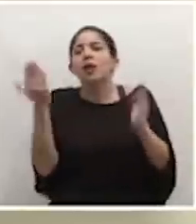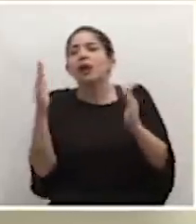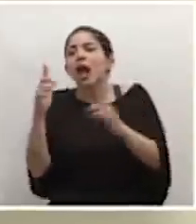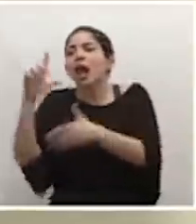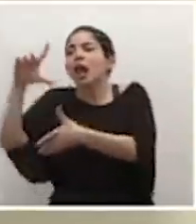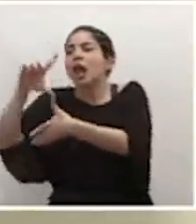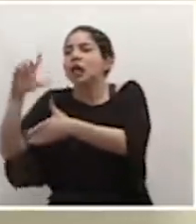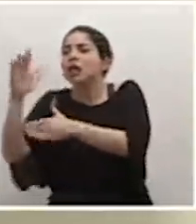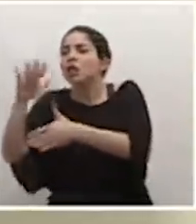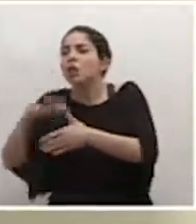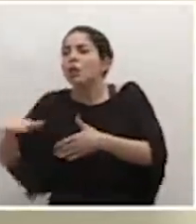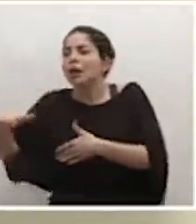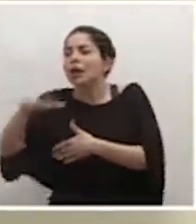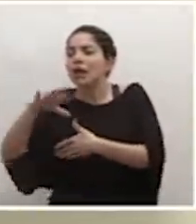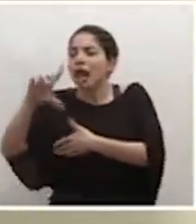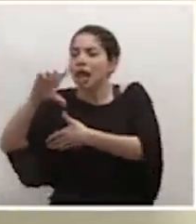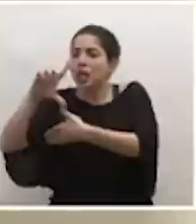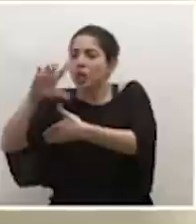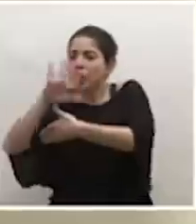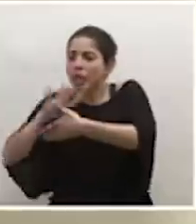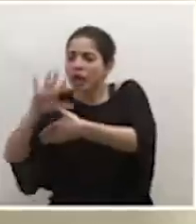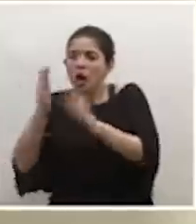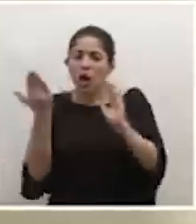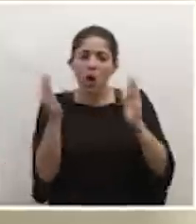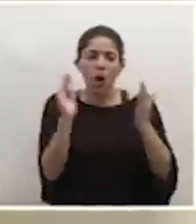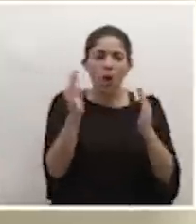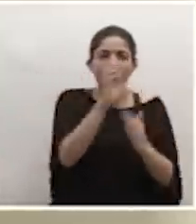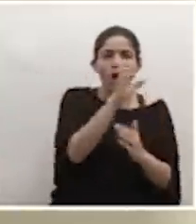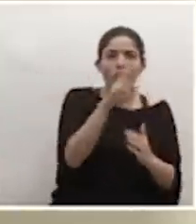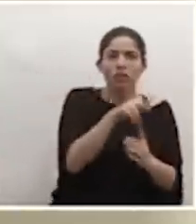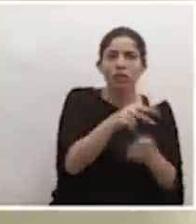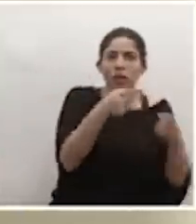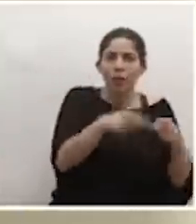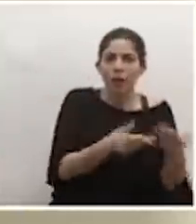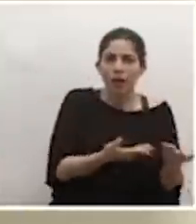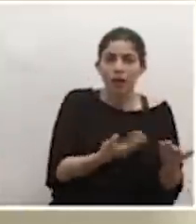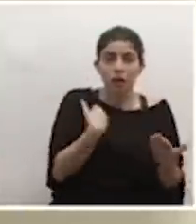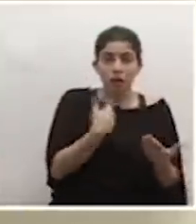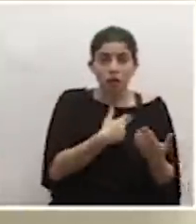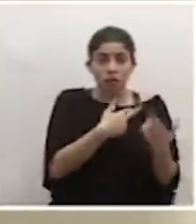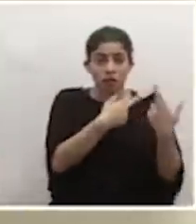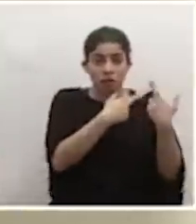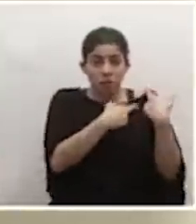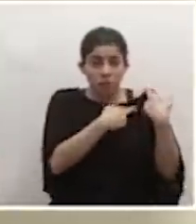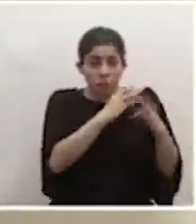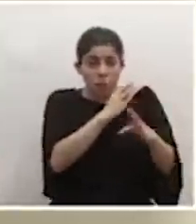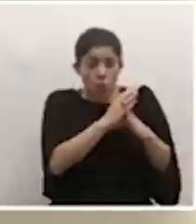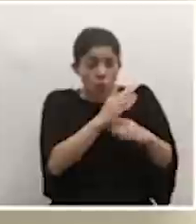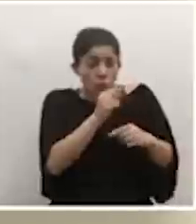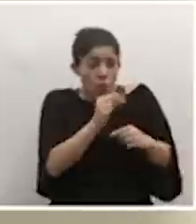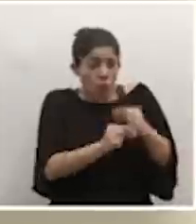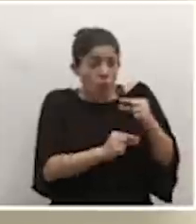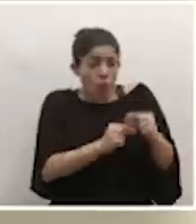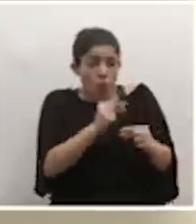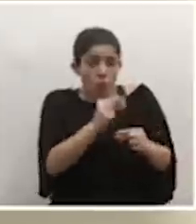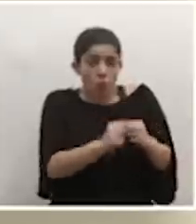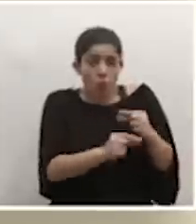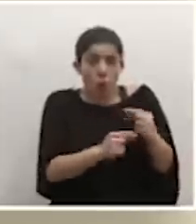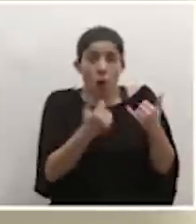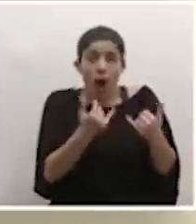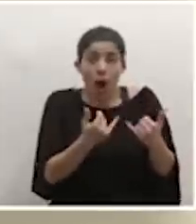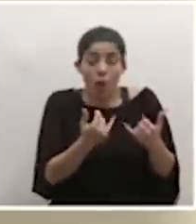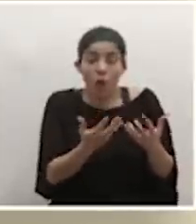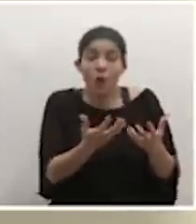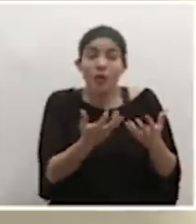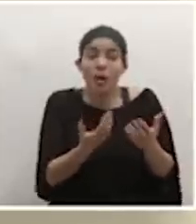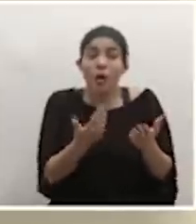ahora en Costa Rica, y que justamente eso de haber avanzado de una manera sanitaria responsable, incluso en este momento para cuando queramos